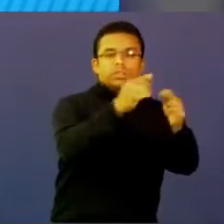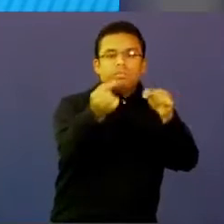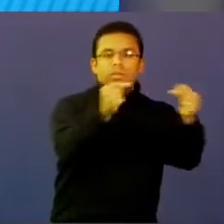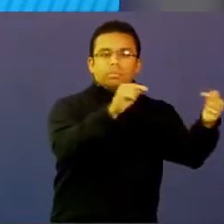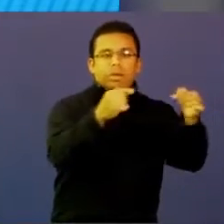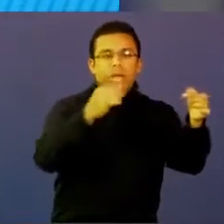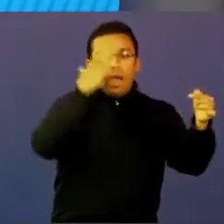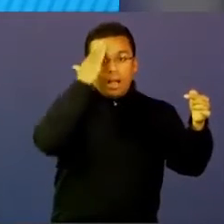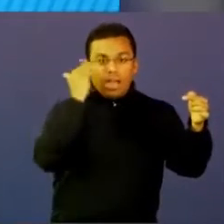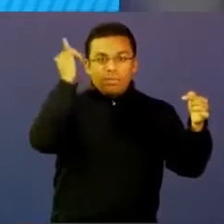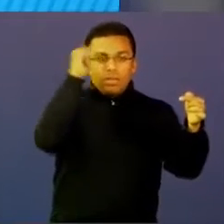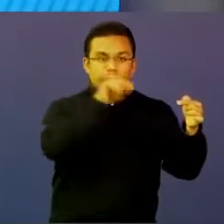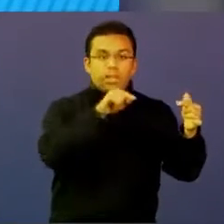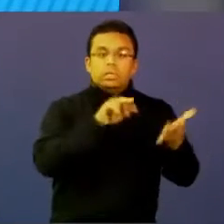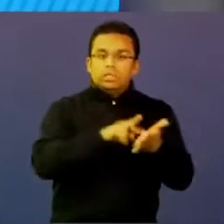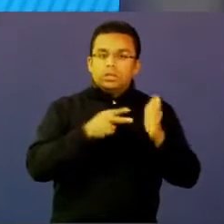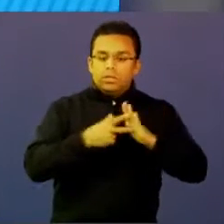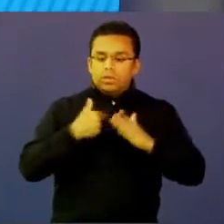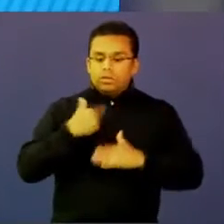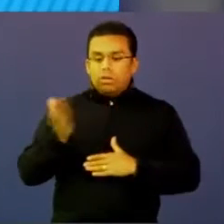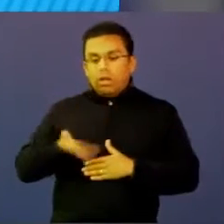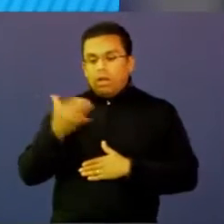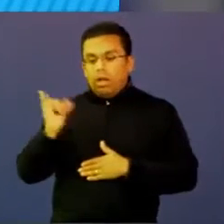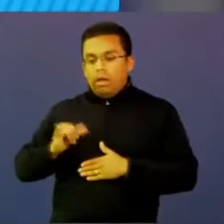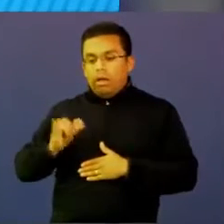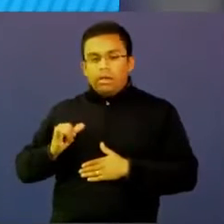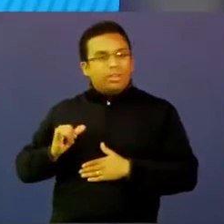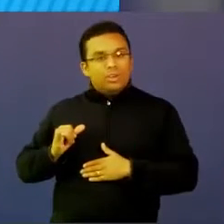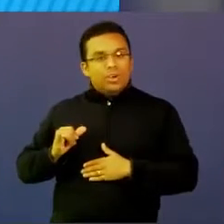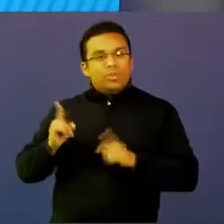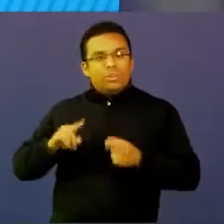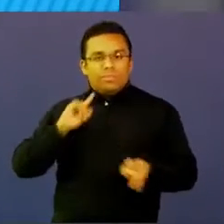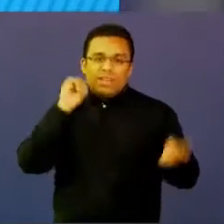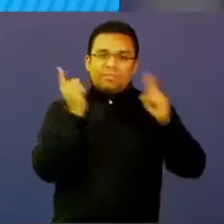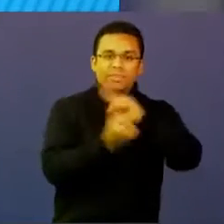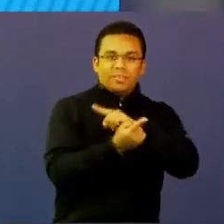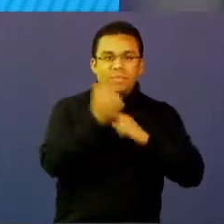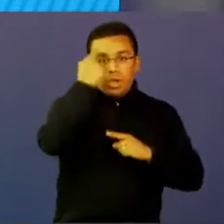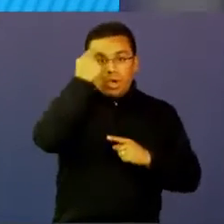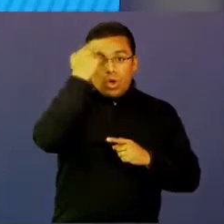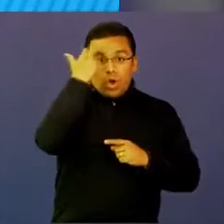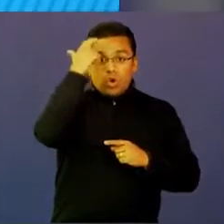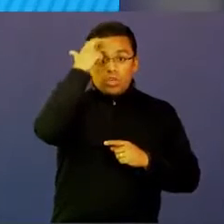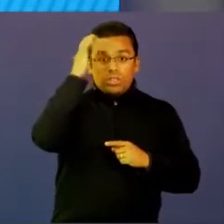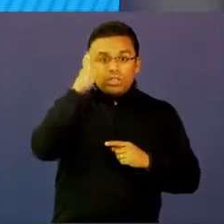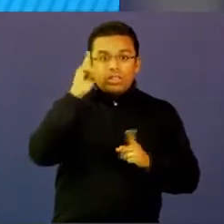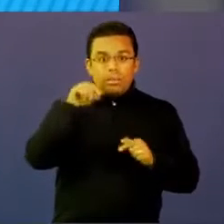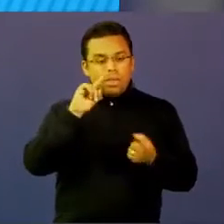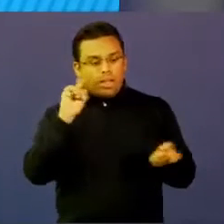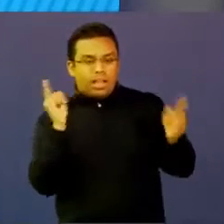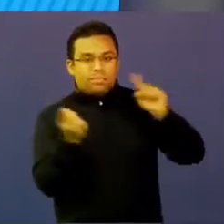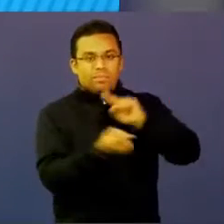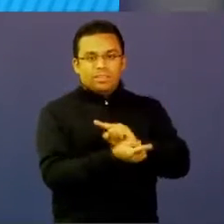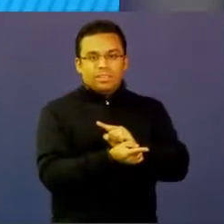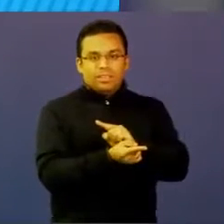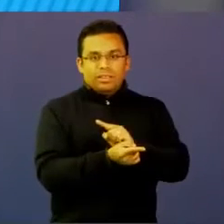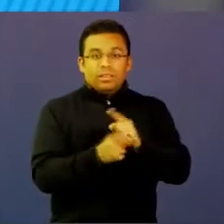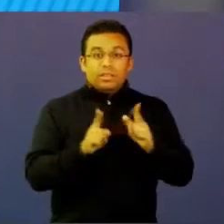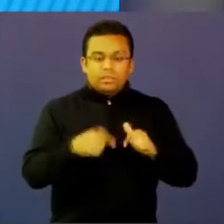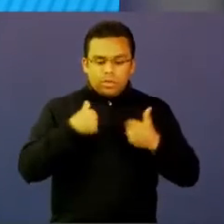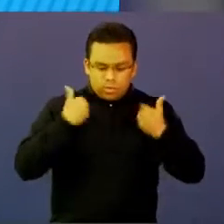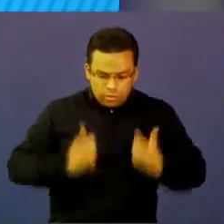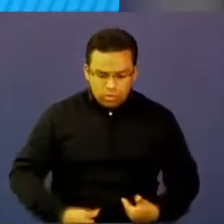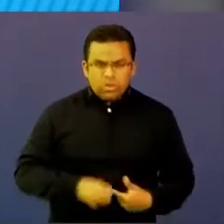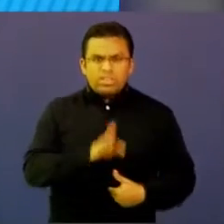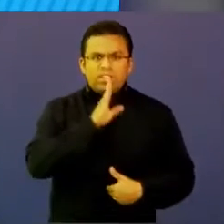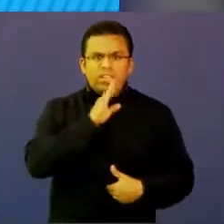Eso es un cambio de hábito intelectual, es un cambio de estilo cognitivo, es un cambio respecto a quién soy